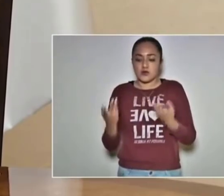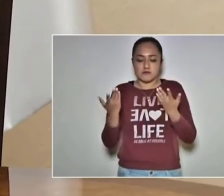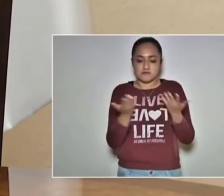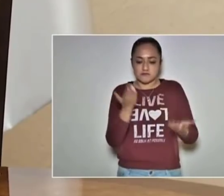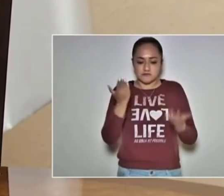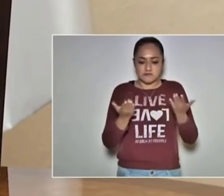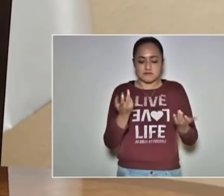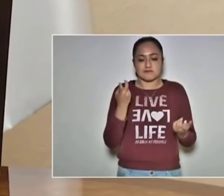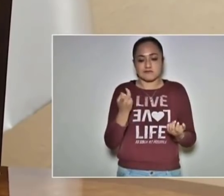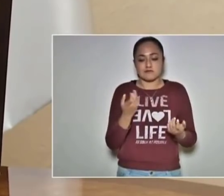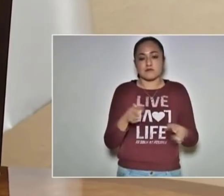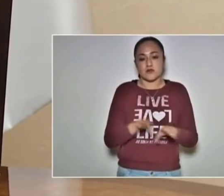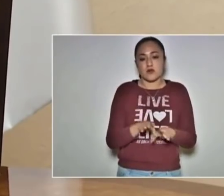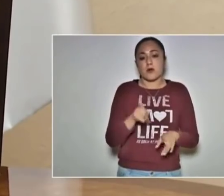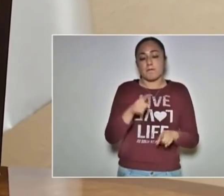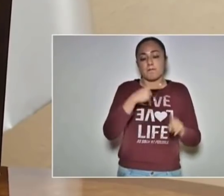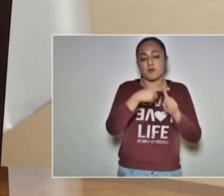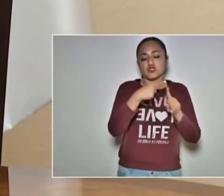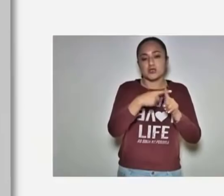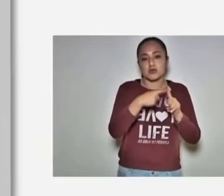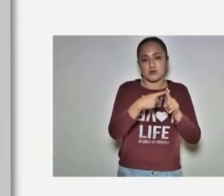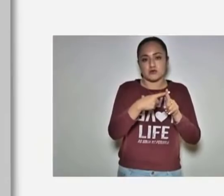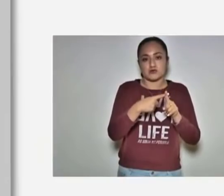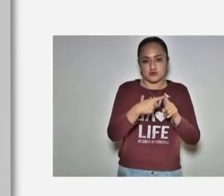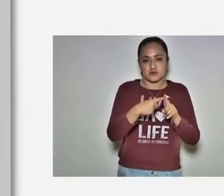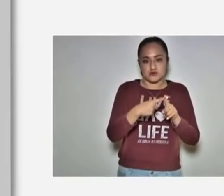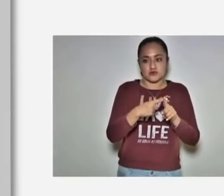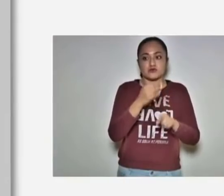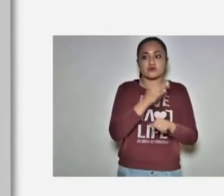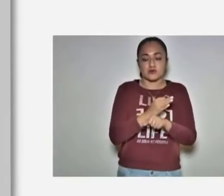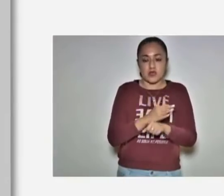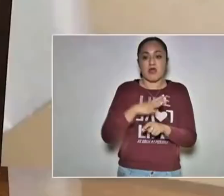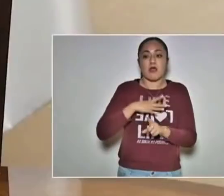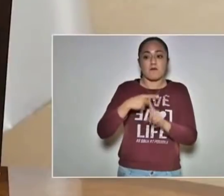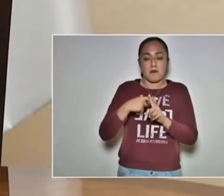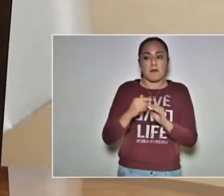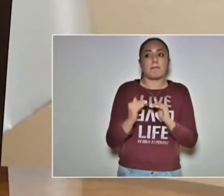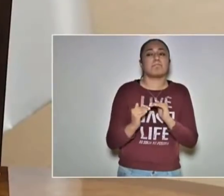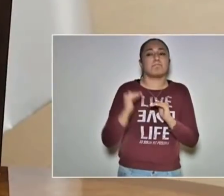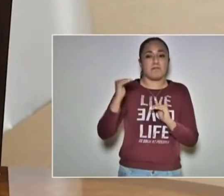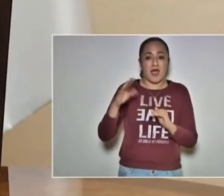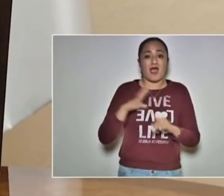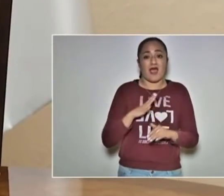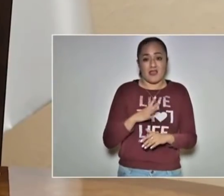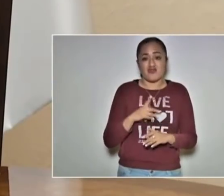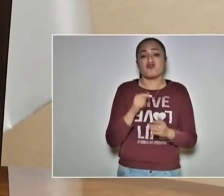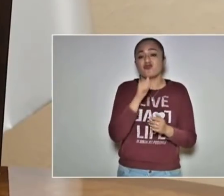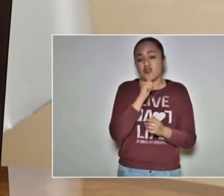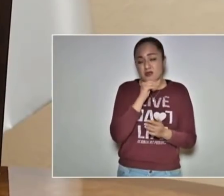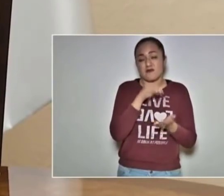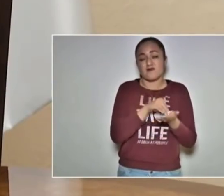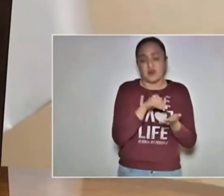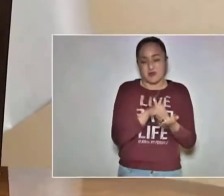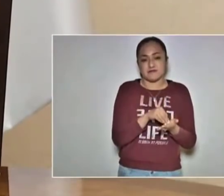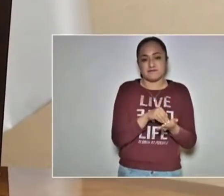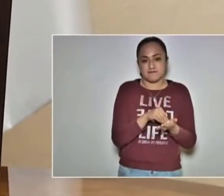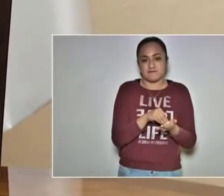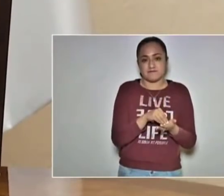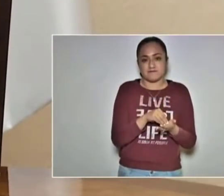Es lo que marca la positividad. Entonces, sigue habiendo una positividad alta. Sigue habiéndola.